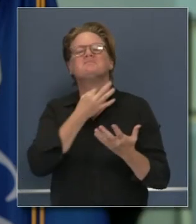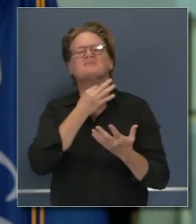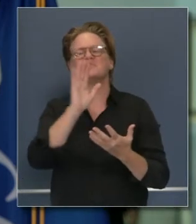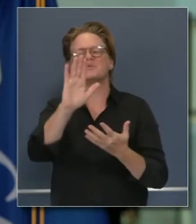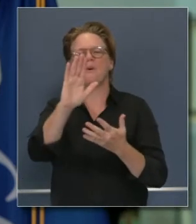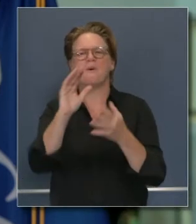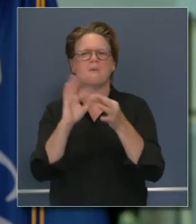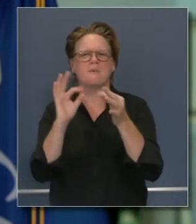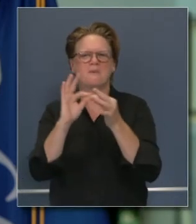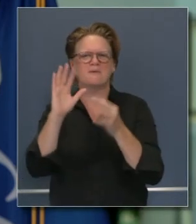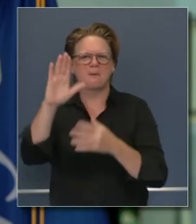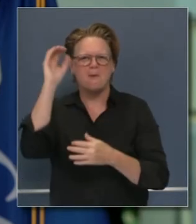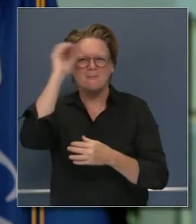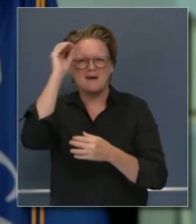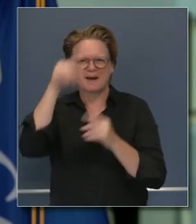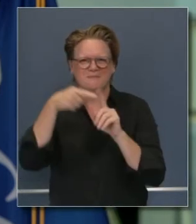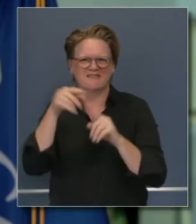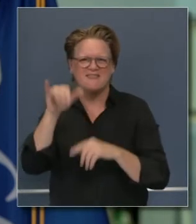debo